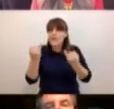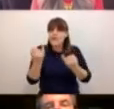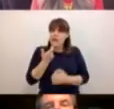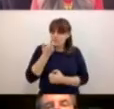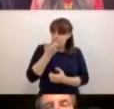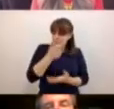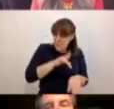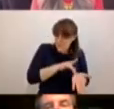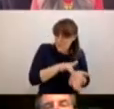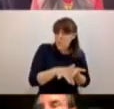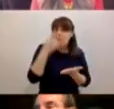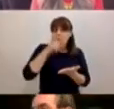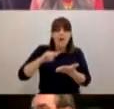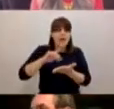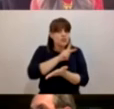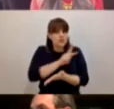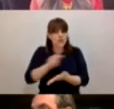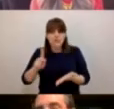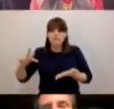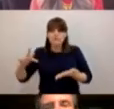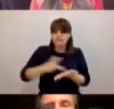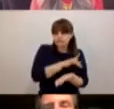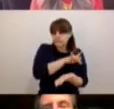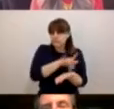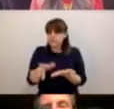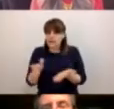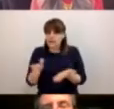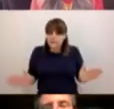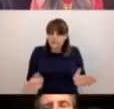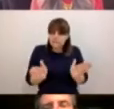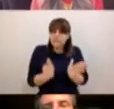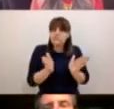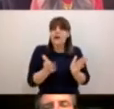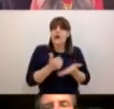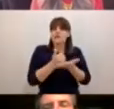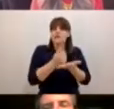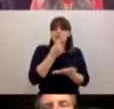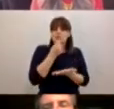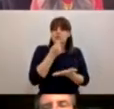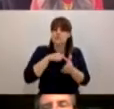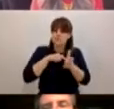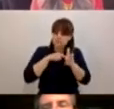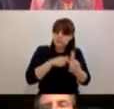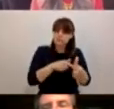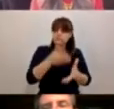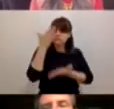entre todos, podamos asegurar que más niños, niñas y jóvenes puedan seguir estudiando.